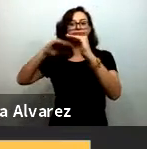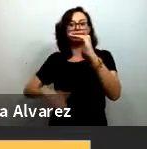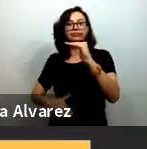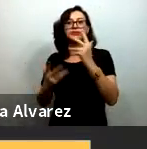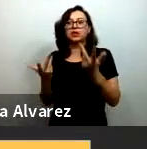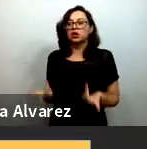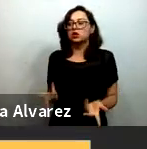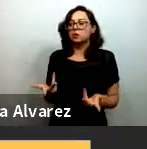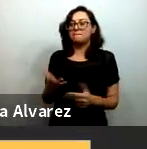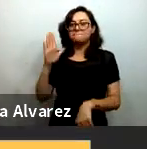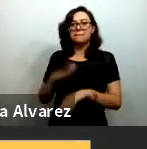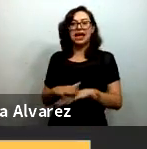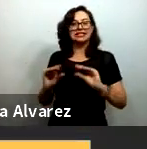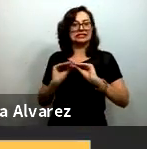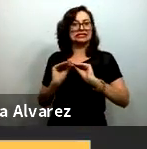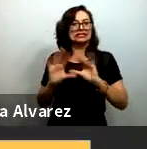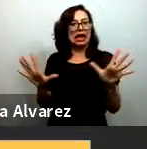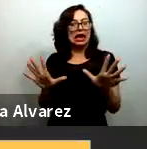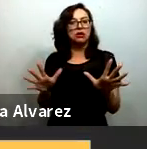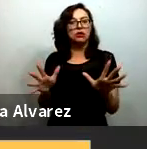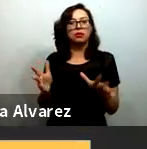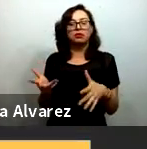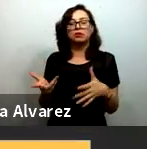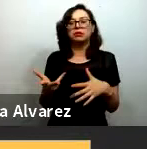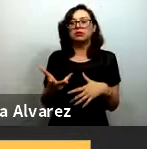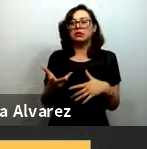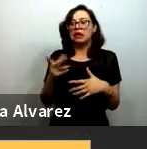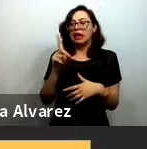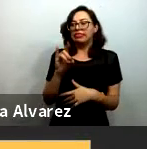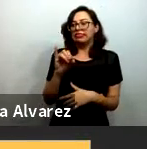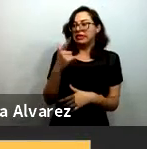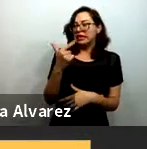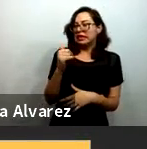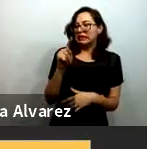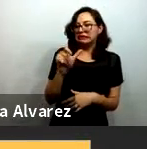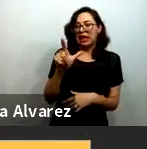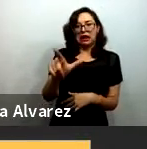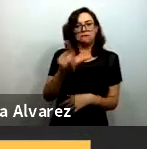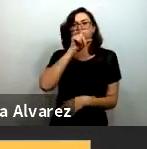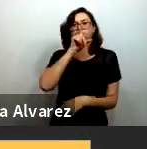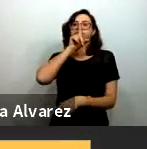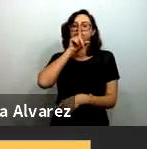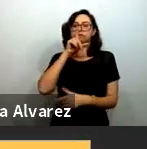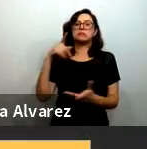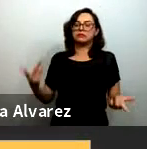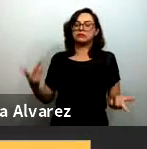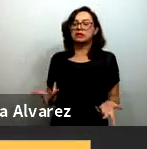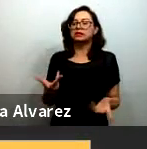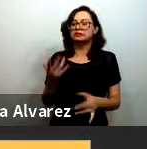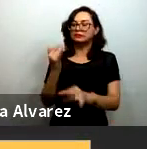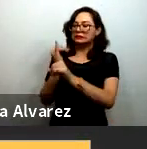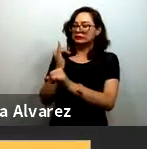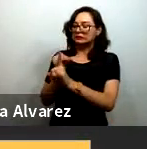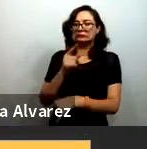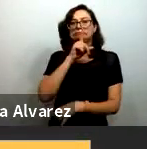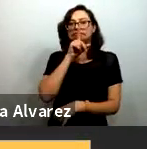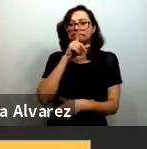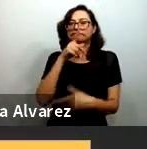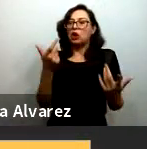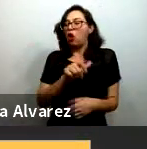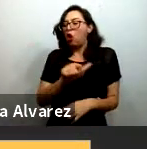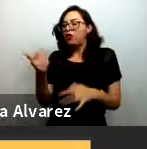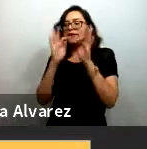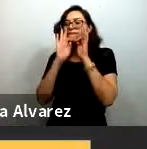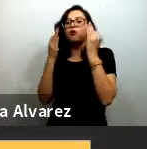directas y no sólo de carácter digital por otro lado algunos aliados del pacto estaban haciendo llamados muy